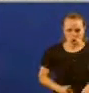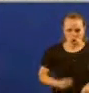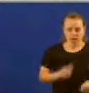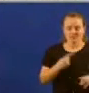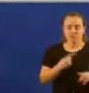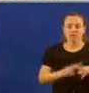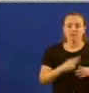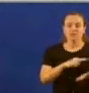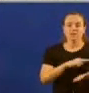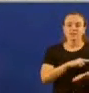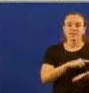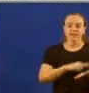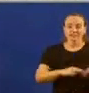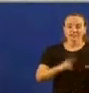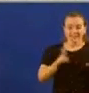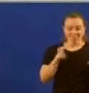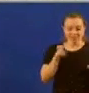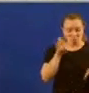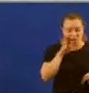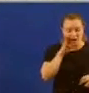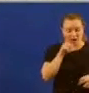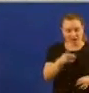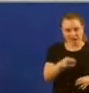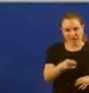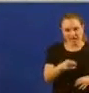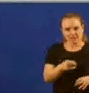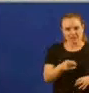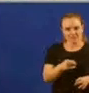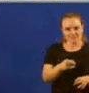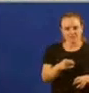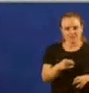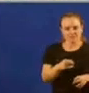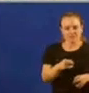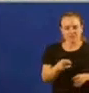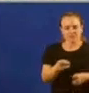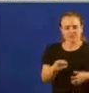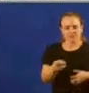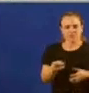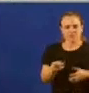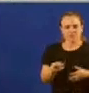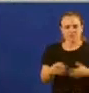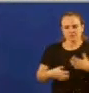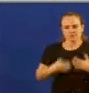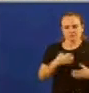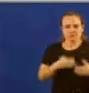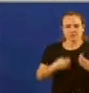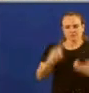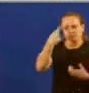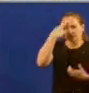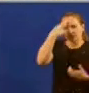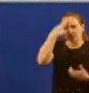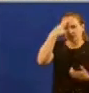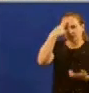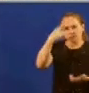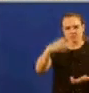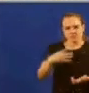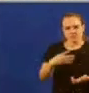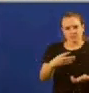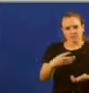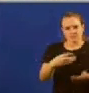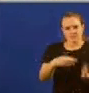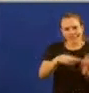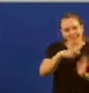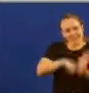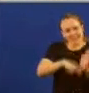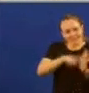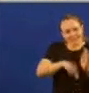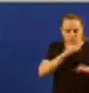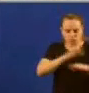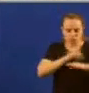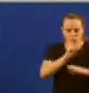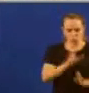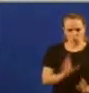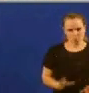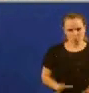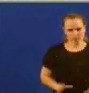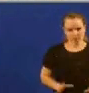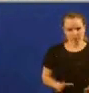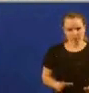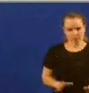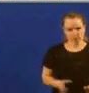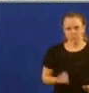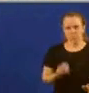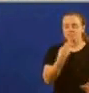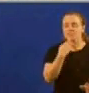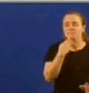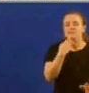Galicia ten neste tema a furia do neófito vai máis alado estipulado nas reglas do axuste renunciou no